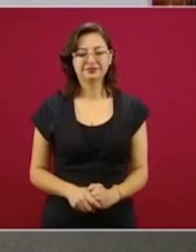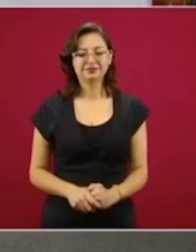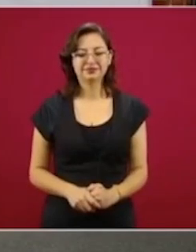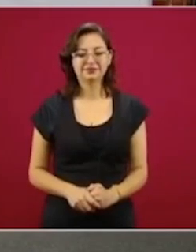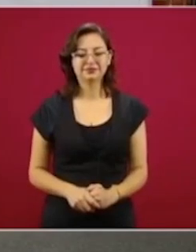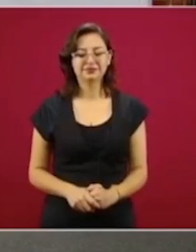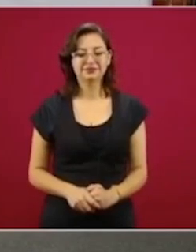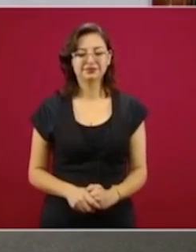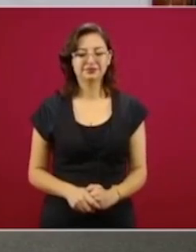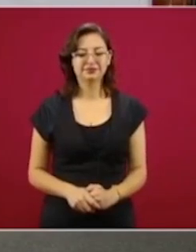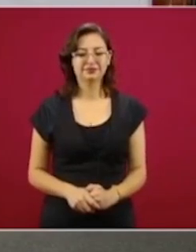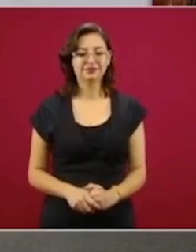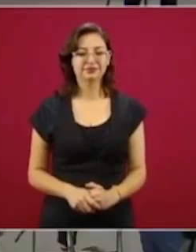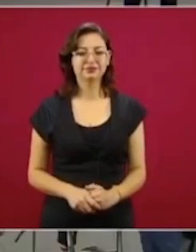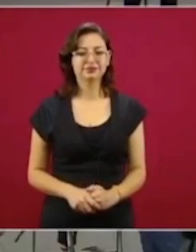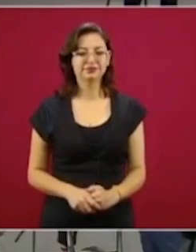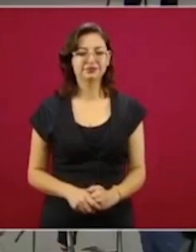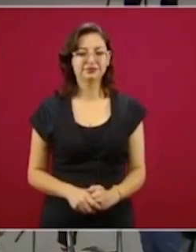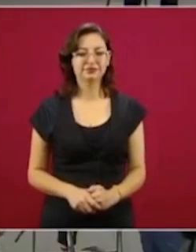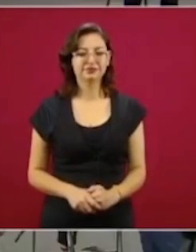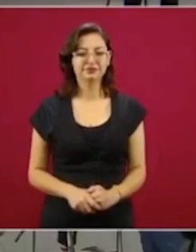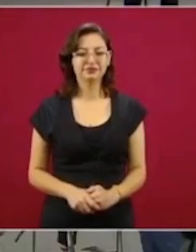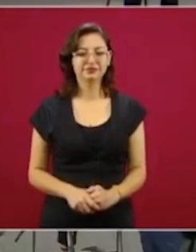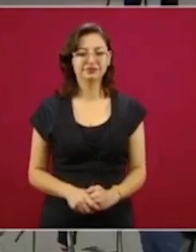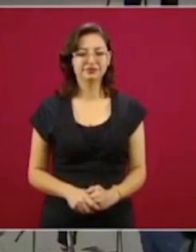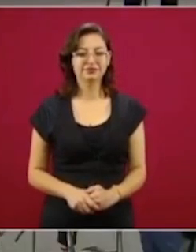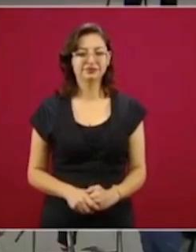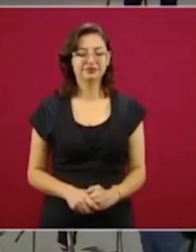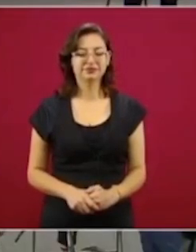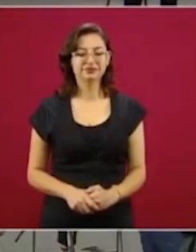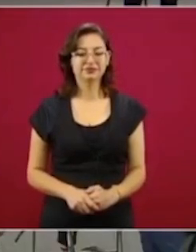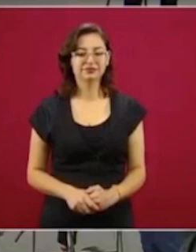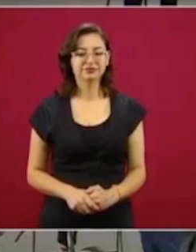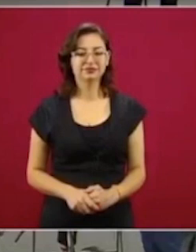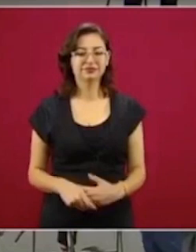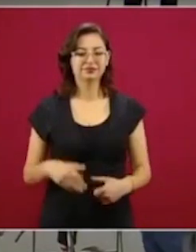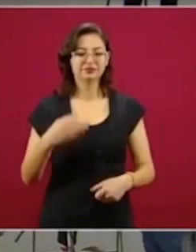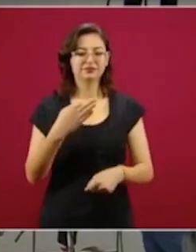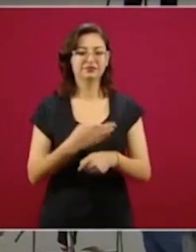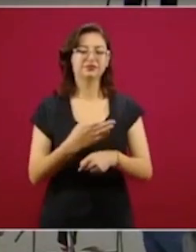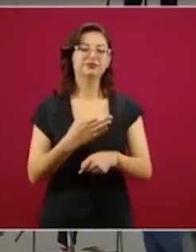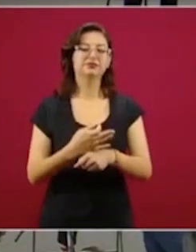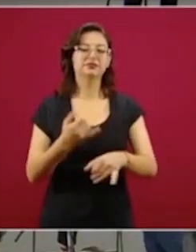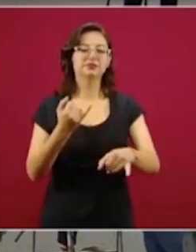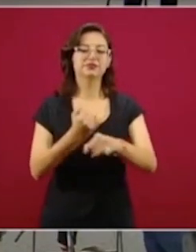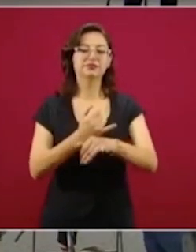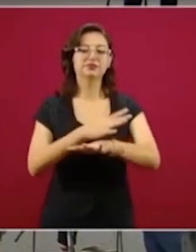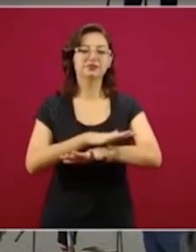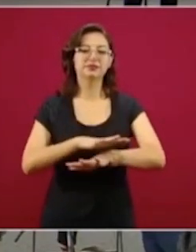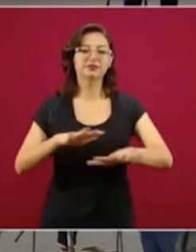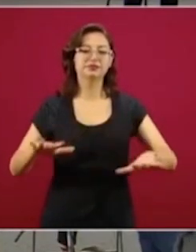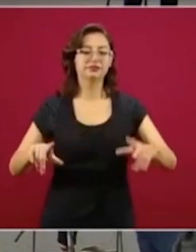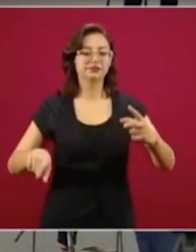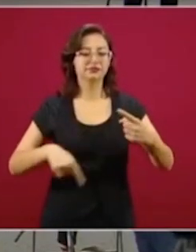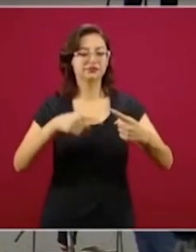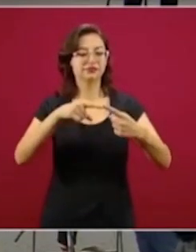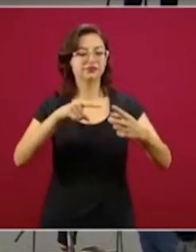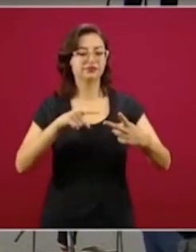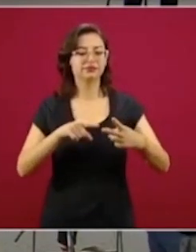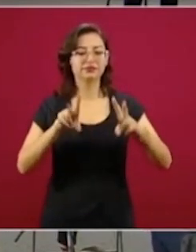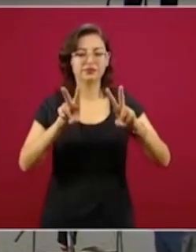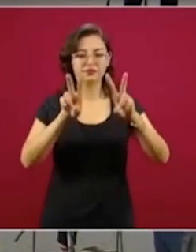Vamos a informar el día de hoy sobre dos temas,